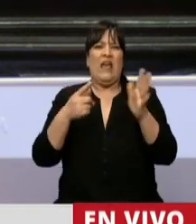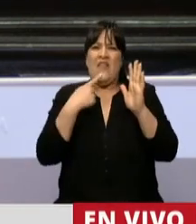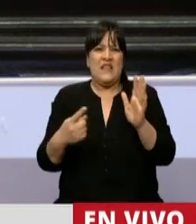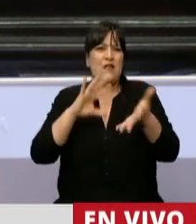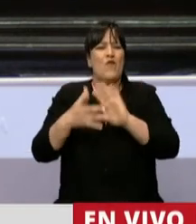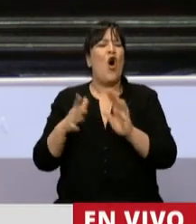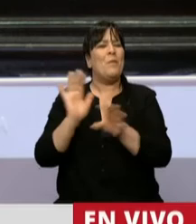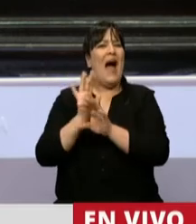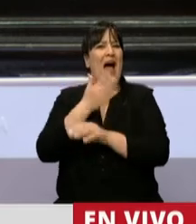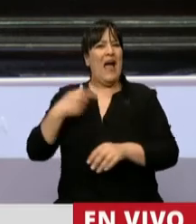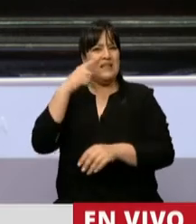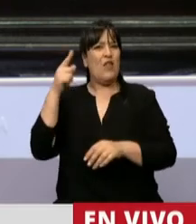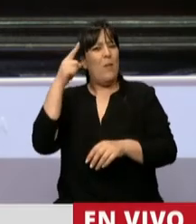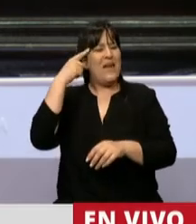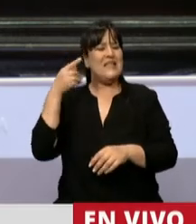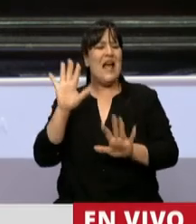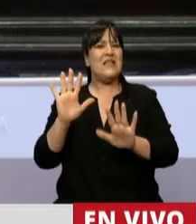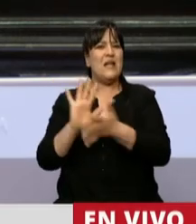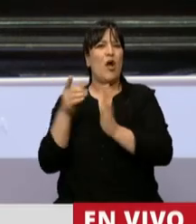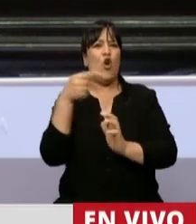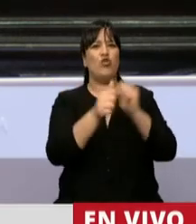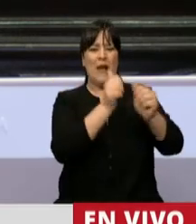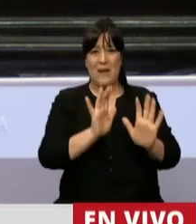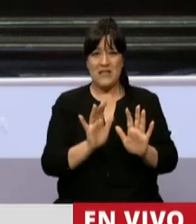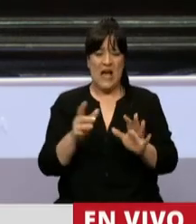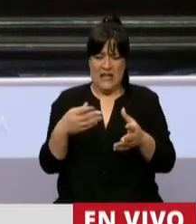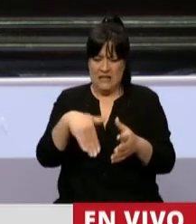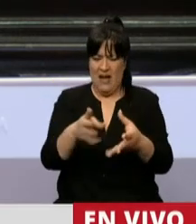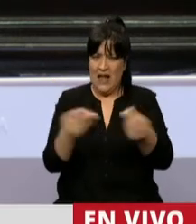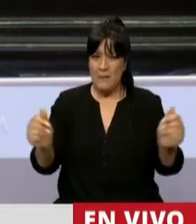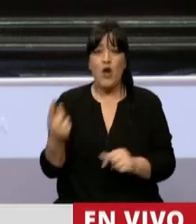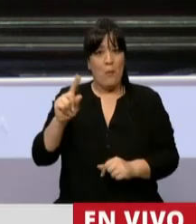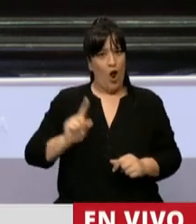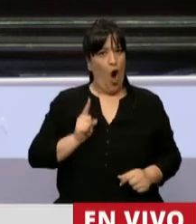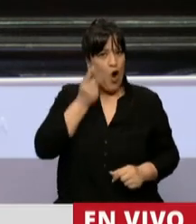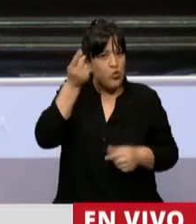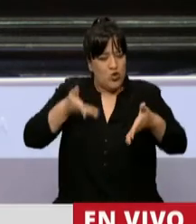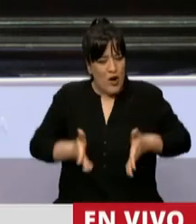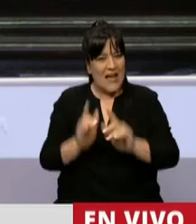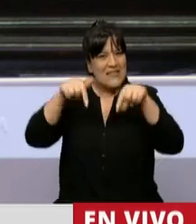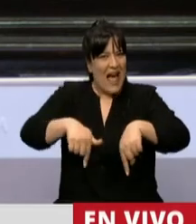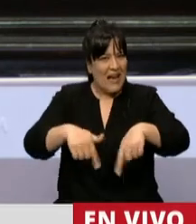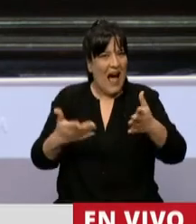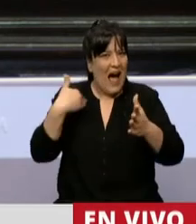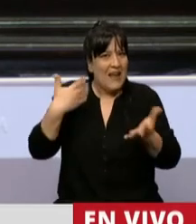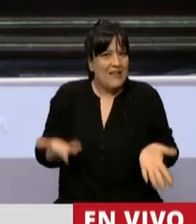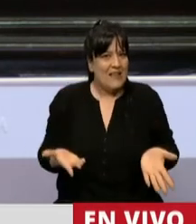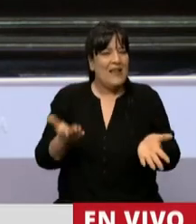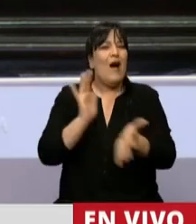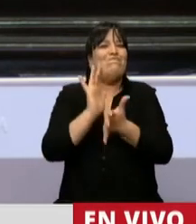mentalidad anti-empresa. Ya terminó, Presidente. A mí me llena de orgullo que hayan nacido aquí, en la Argentina,